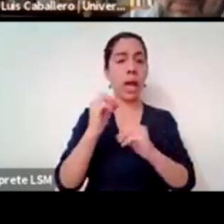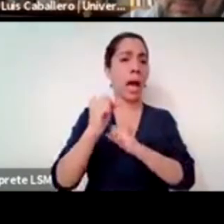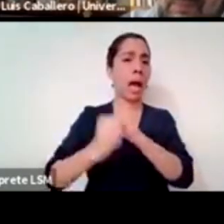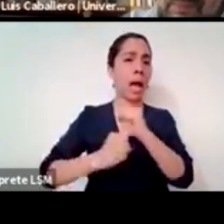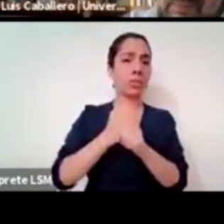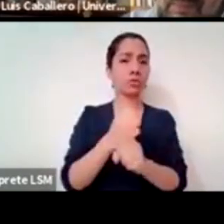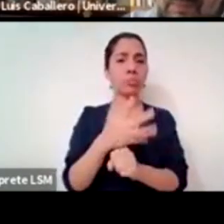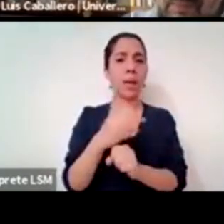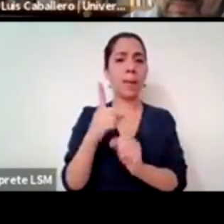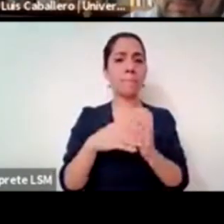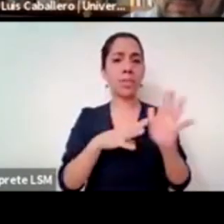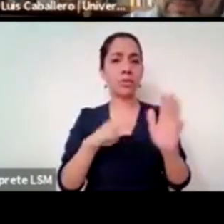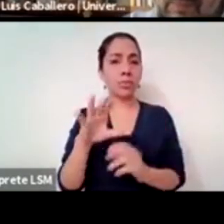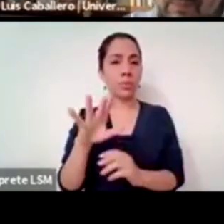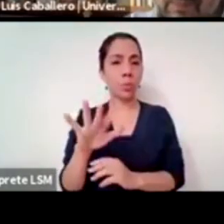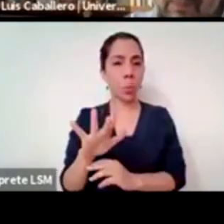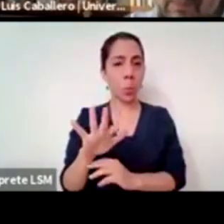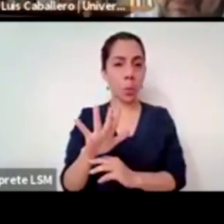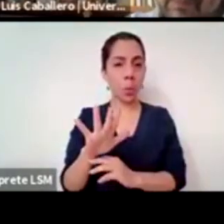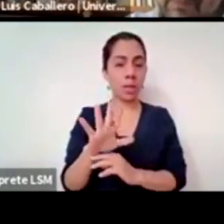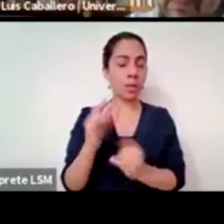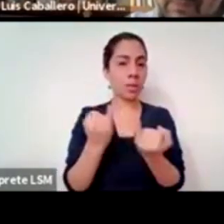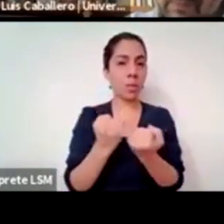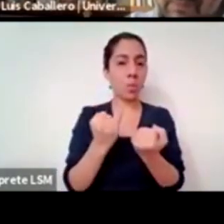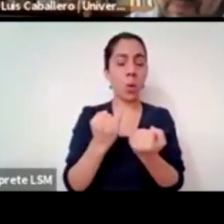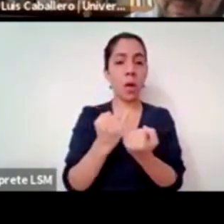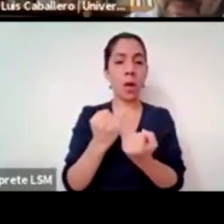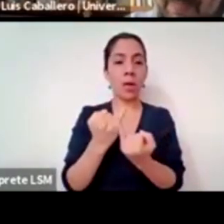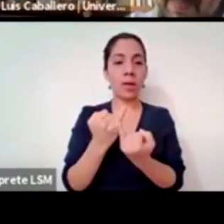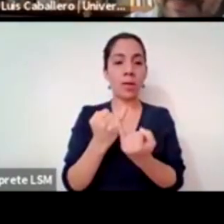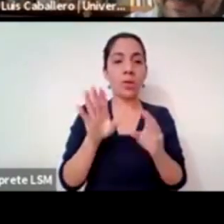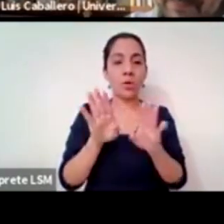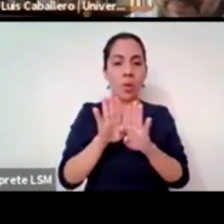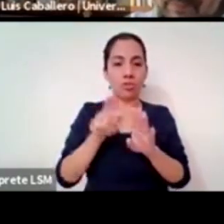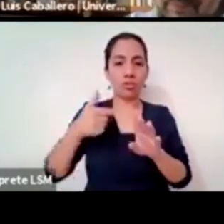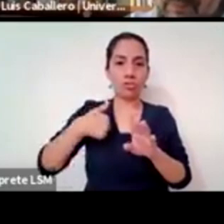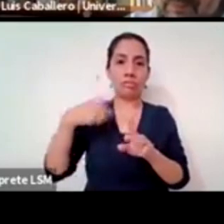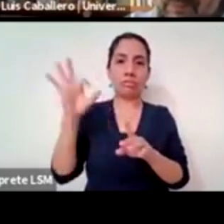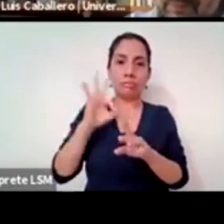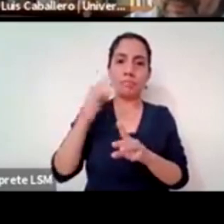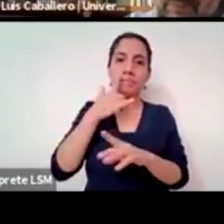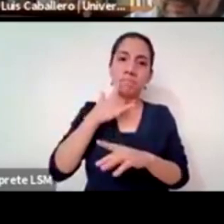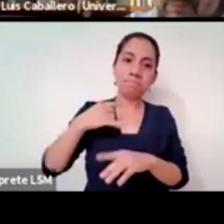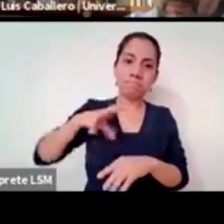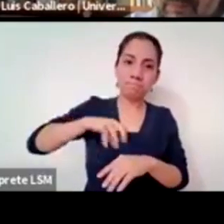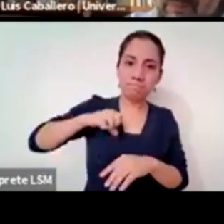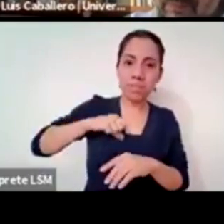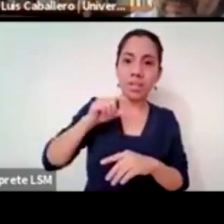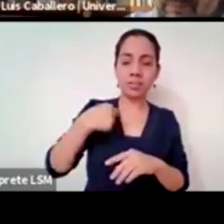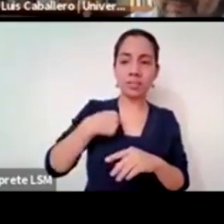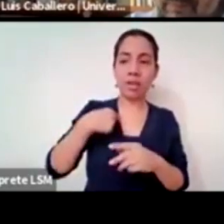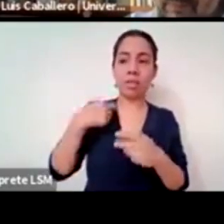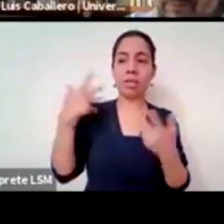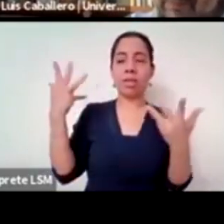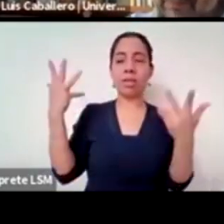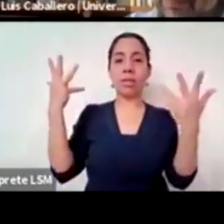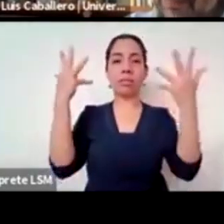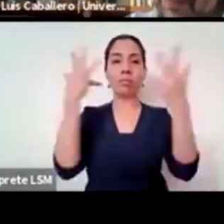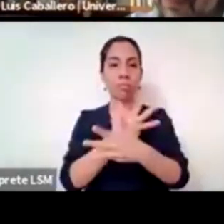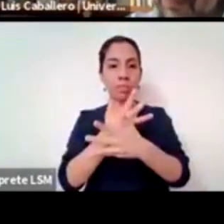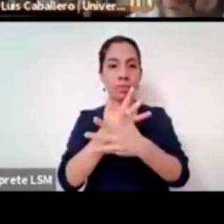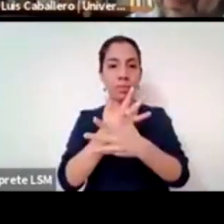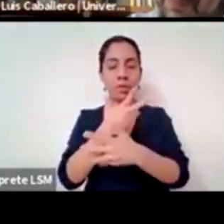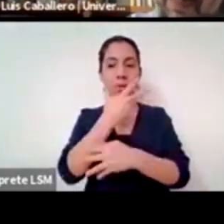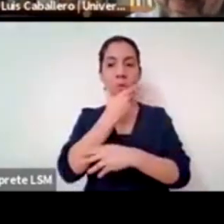ese caballo como Pablo de Tarso a la entrada de Damasco pues yo me caí del caballo del patriarcado a la